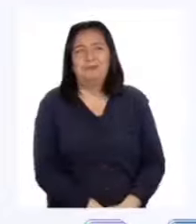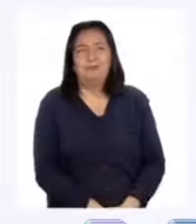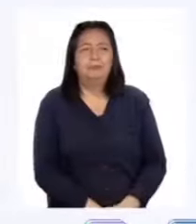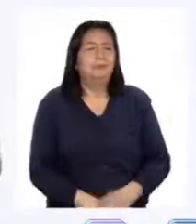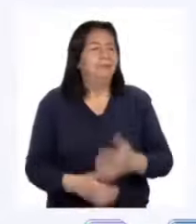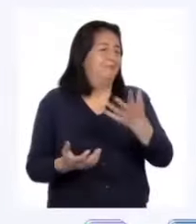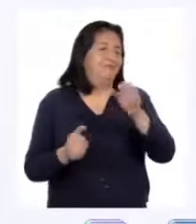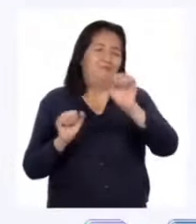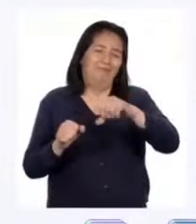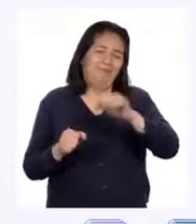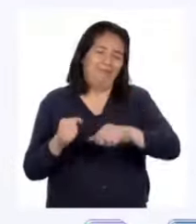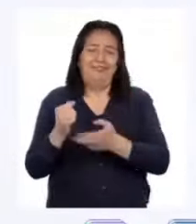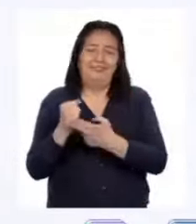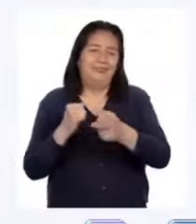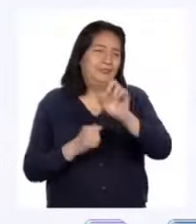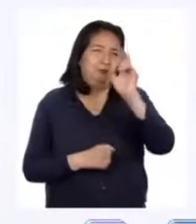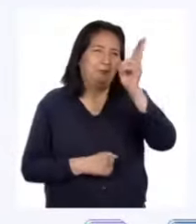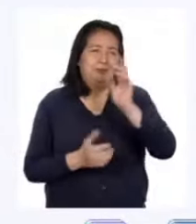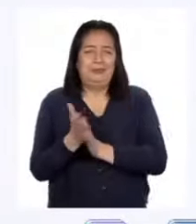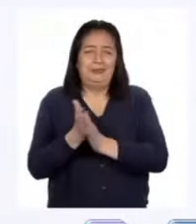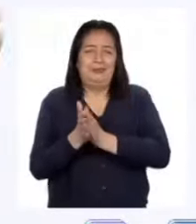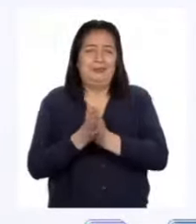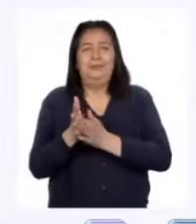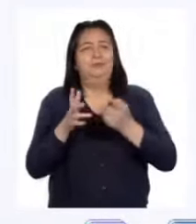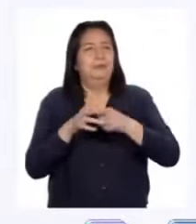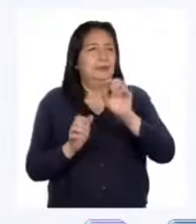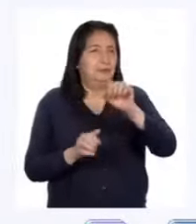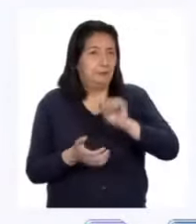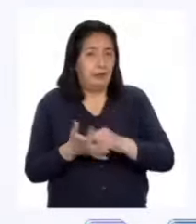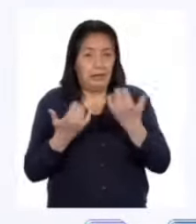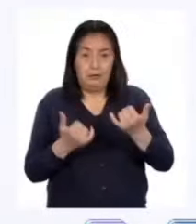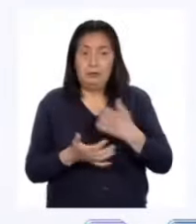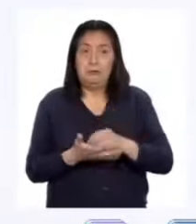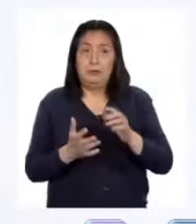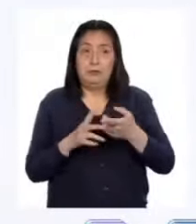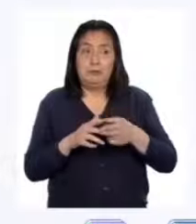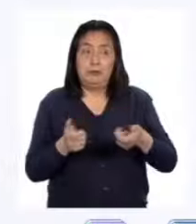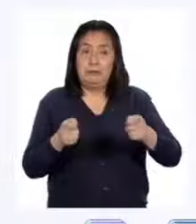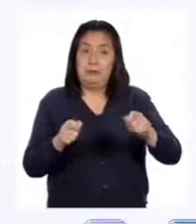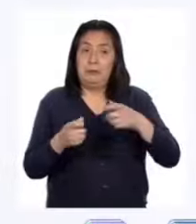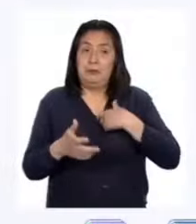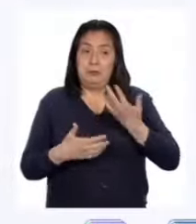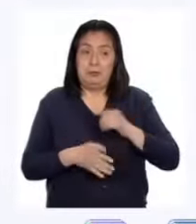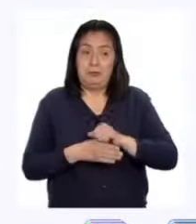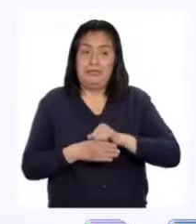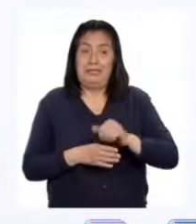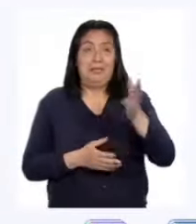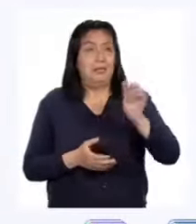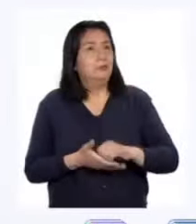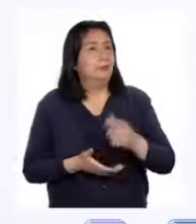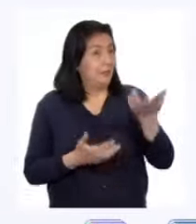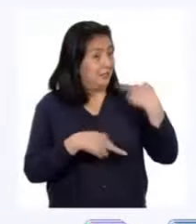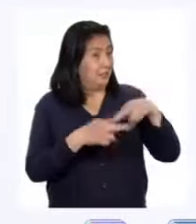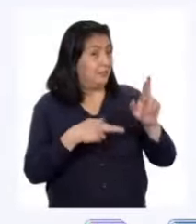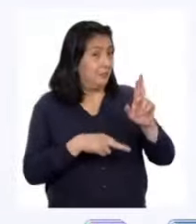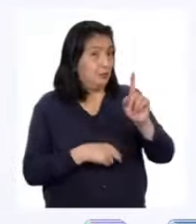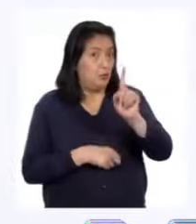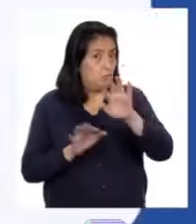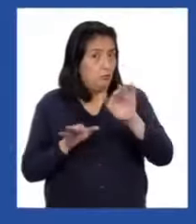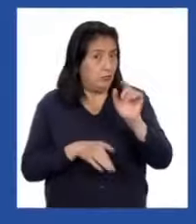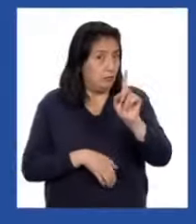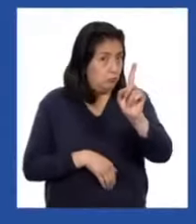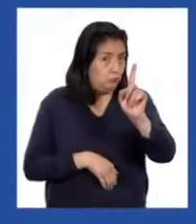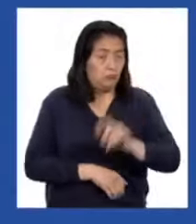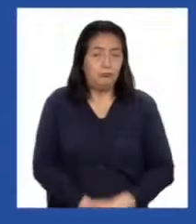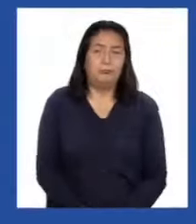Estoy totalmente segura, profesora. Yo ya quiero empezar a hacerlo. Voy a aprovechar la pausa para ver si puedo ir practicando. Ahora regresamos. No se vayan a ir.